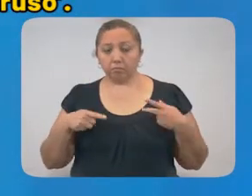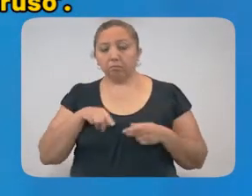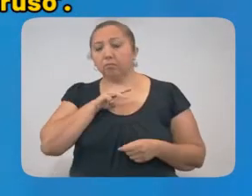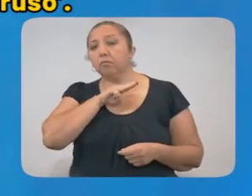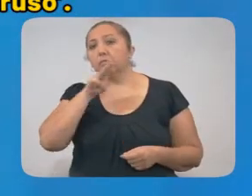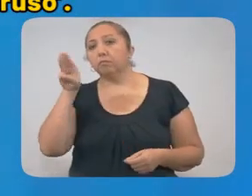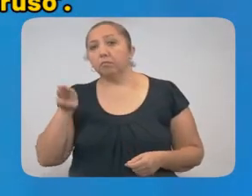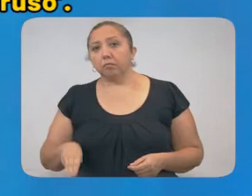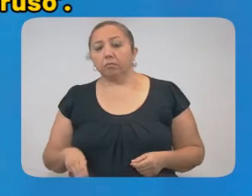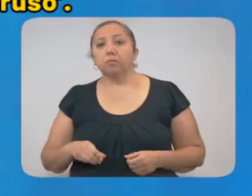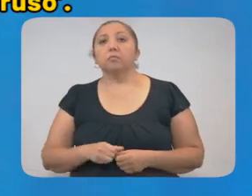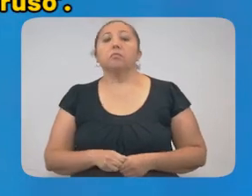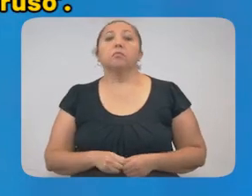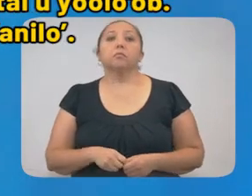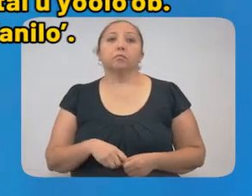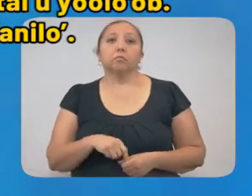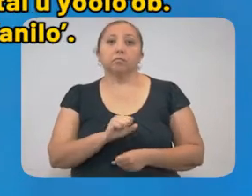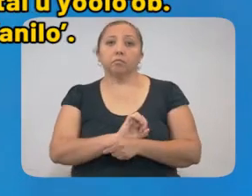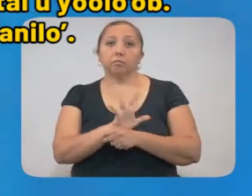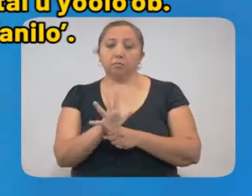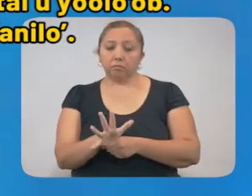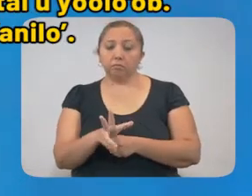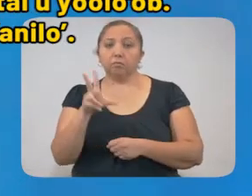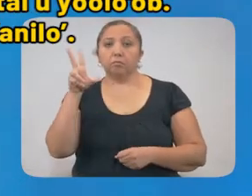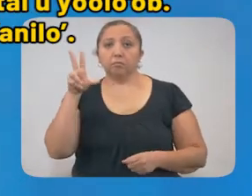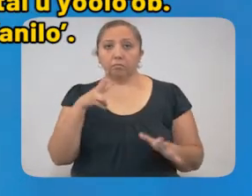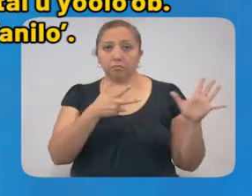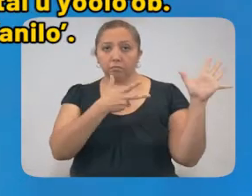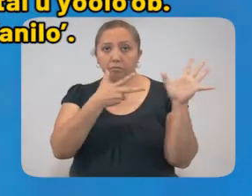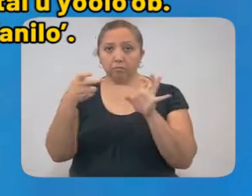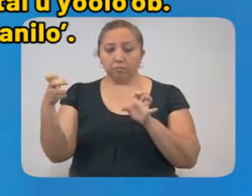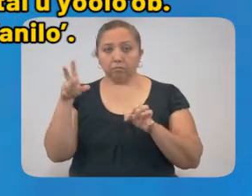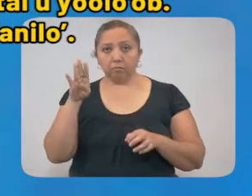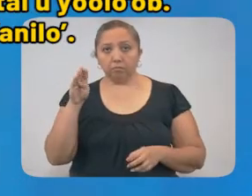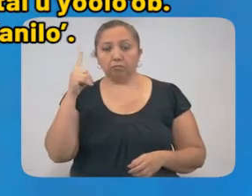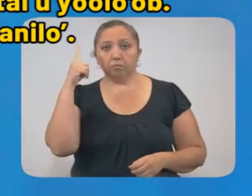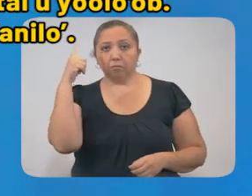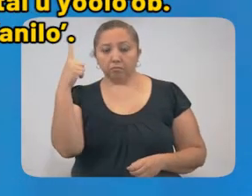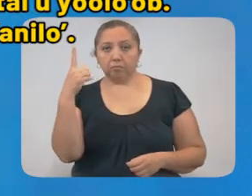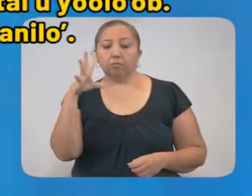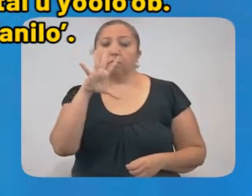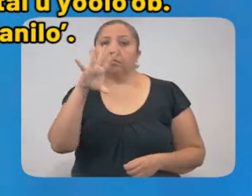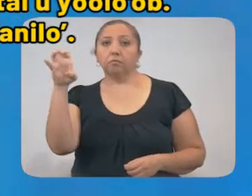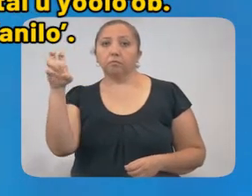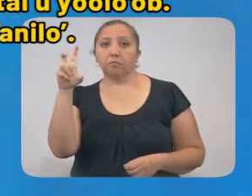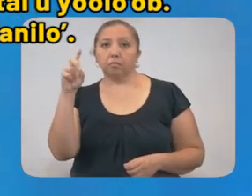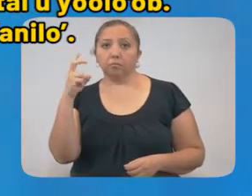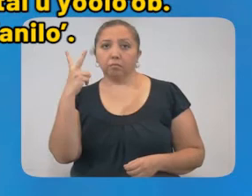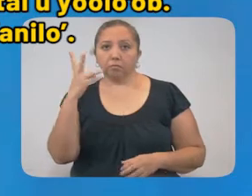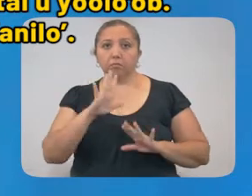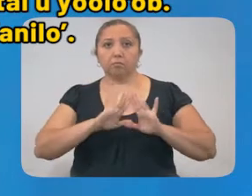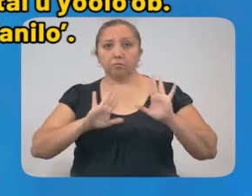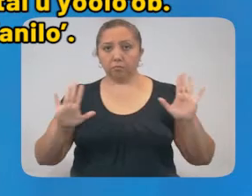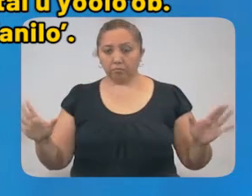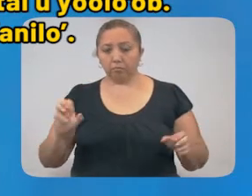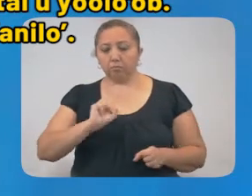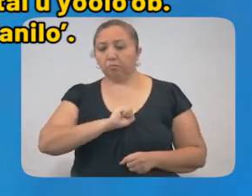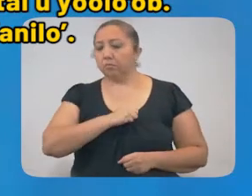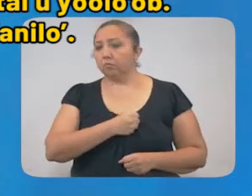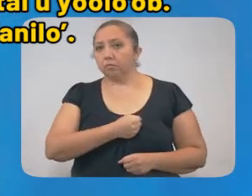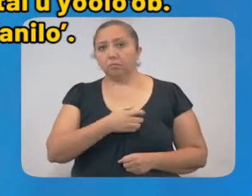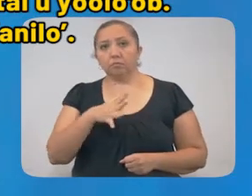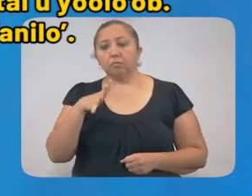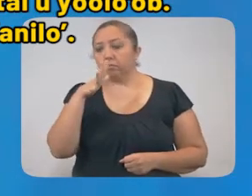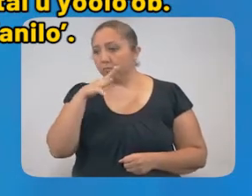fallecidas a causa del coronavirus. De los 891 casos confirmados, 532 ya se recuperaron. No